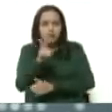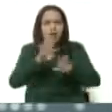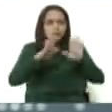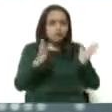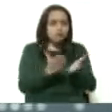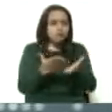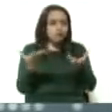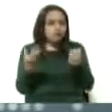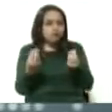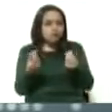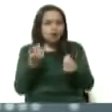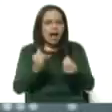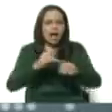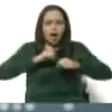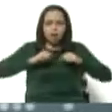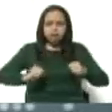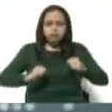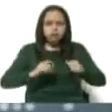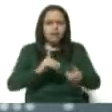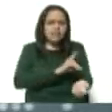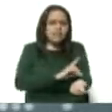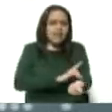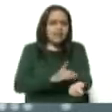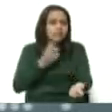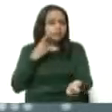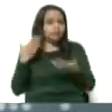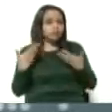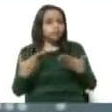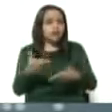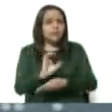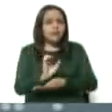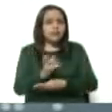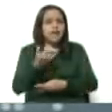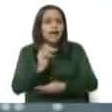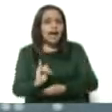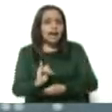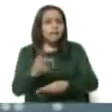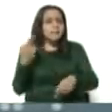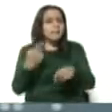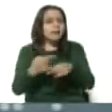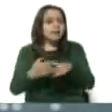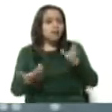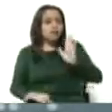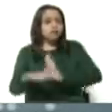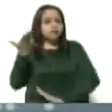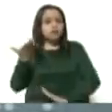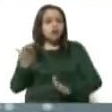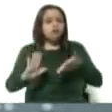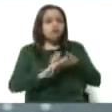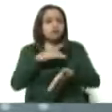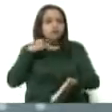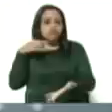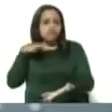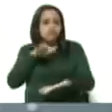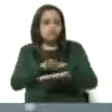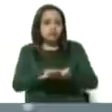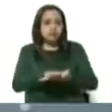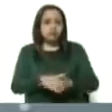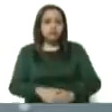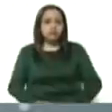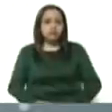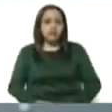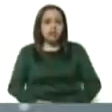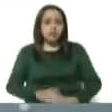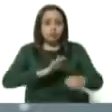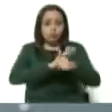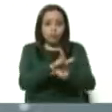Venezuela con especial alarma como unos factores de alto riesgo de letalidad en la infección